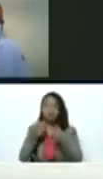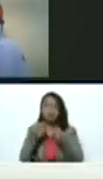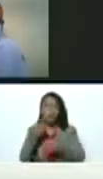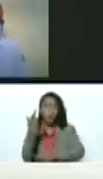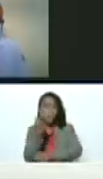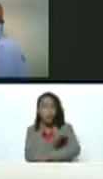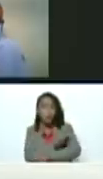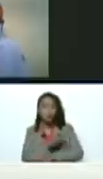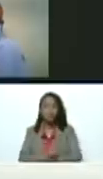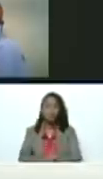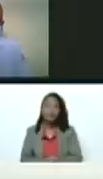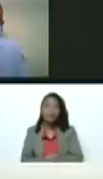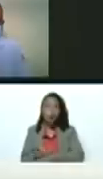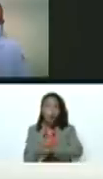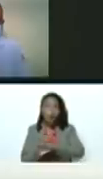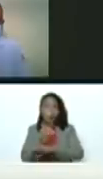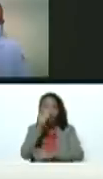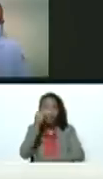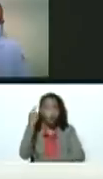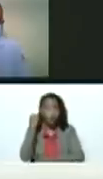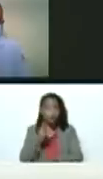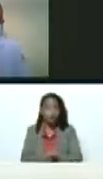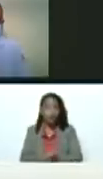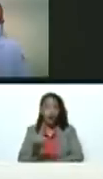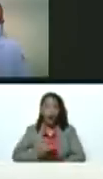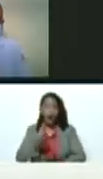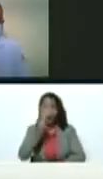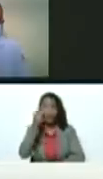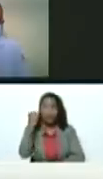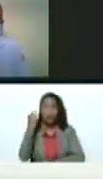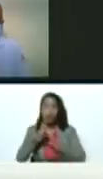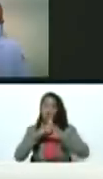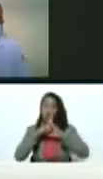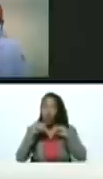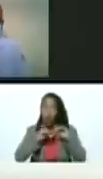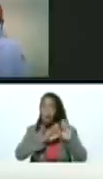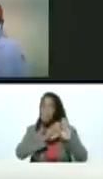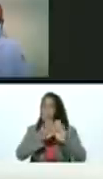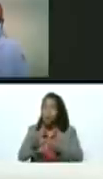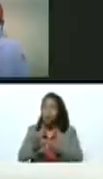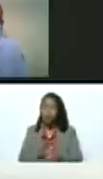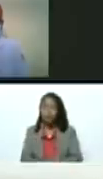vacunación. Gobernadores, gobernadoras, alcaldes, alcaldesas, todo el apoyo.